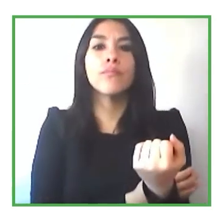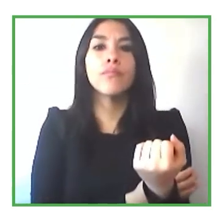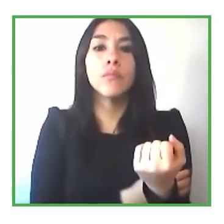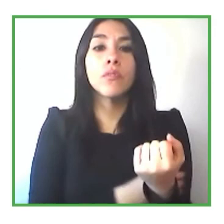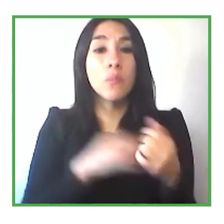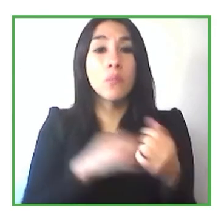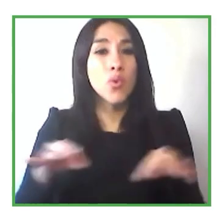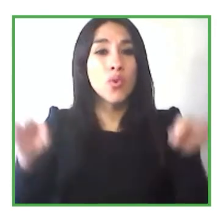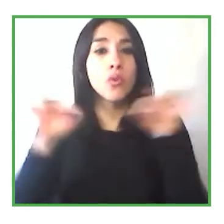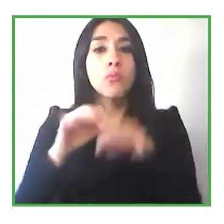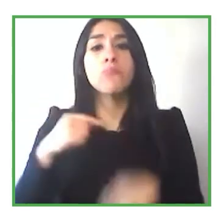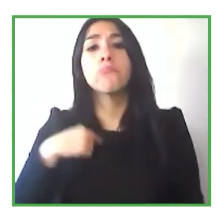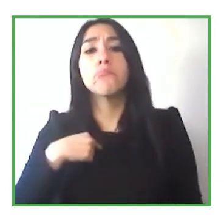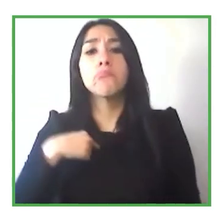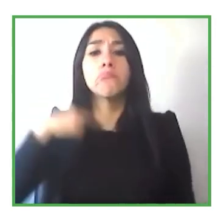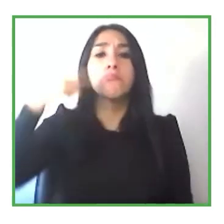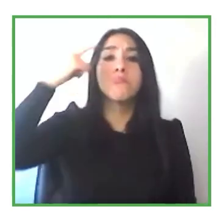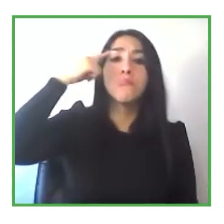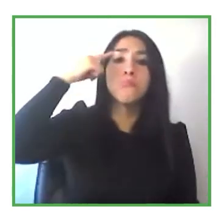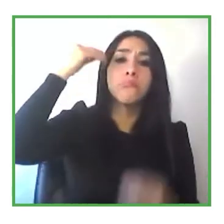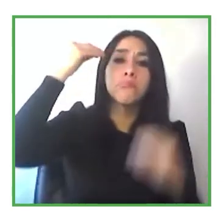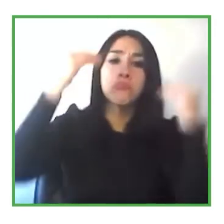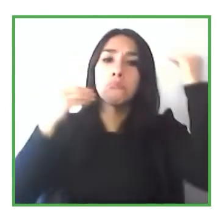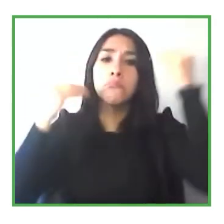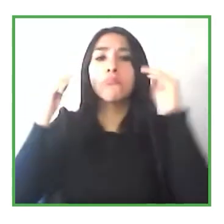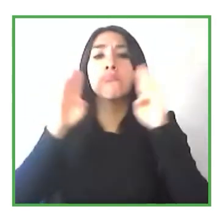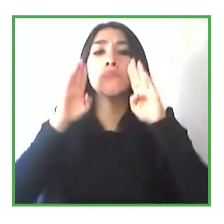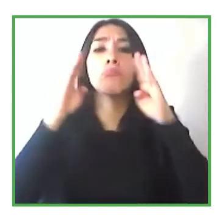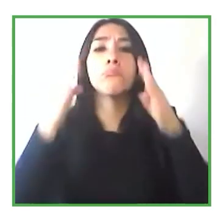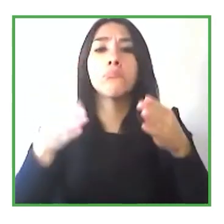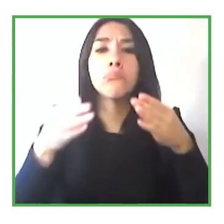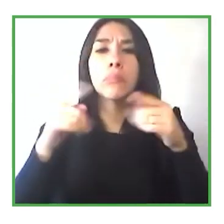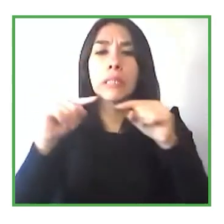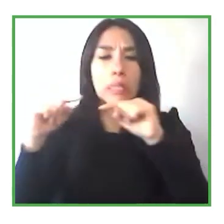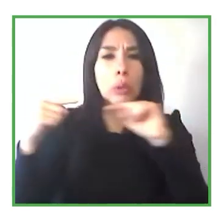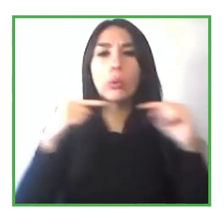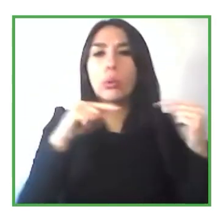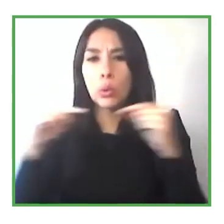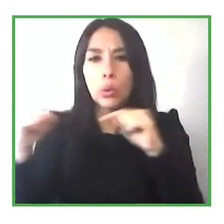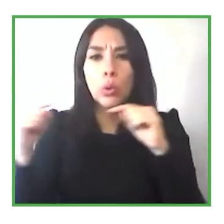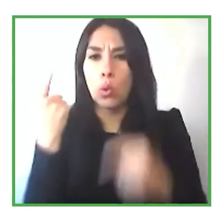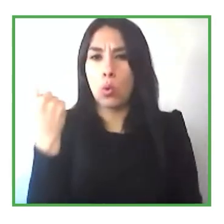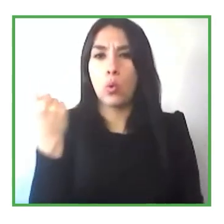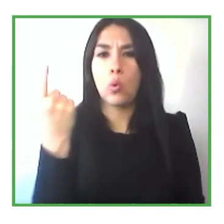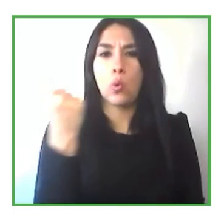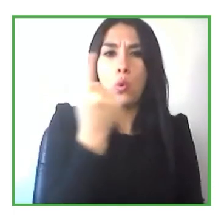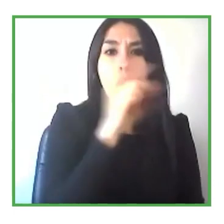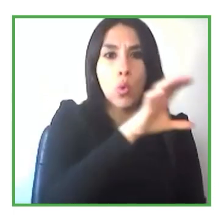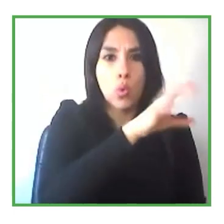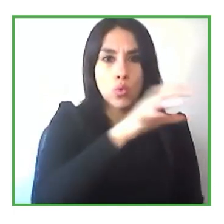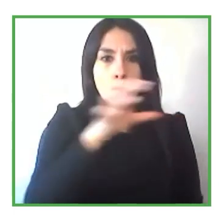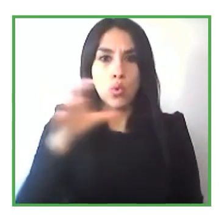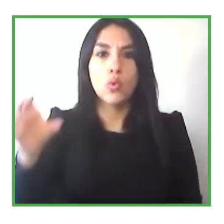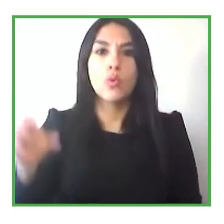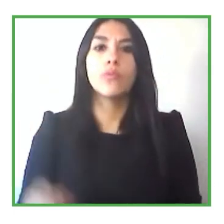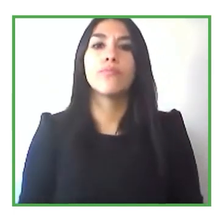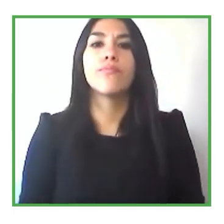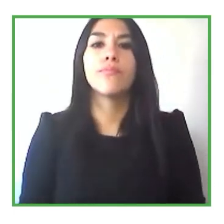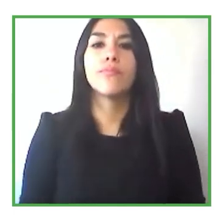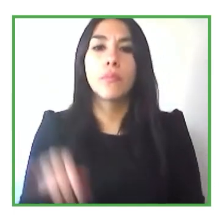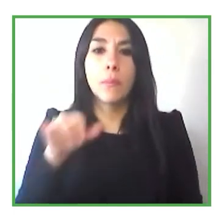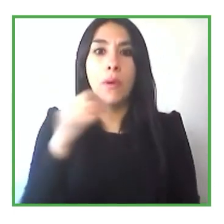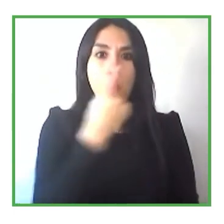atentos a lo que se ha discutido en cada uno de los países y en cada una de las realidades del